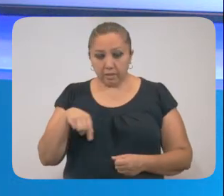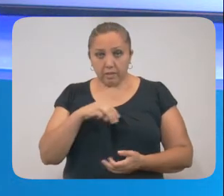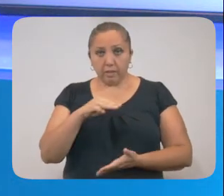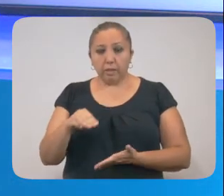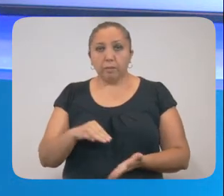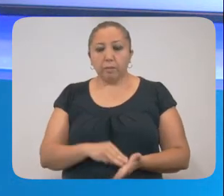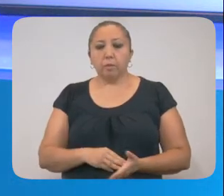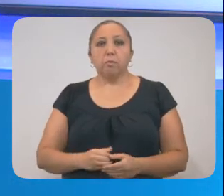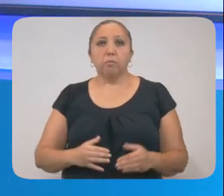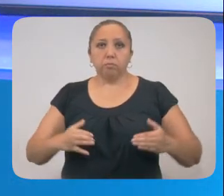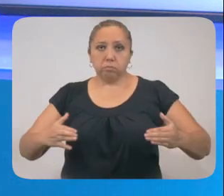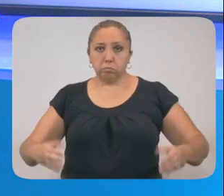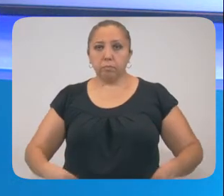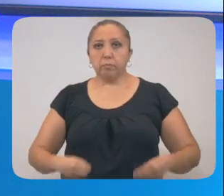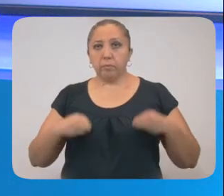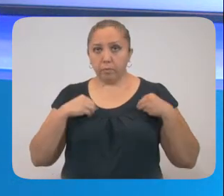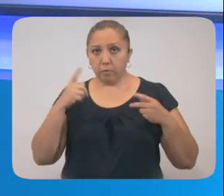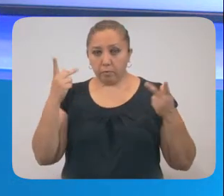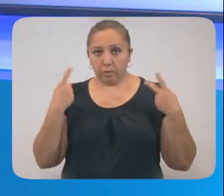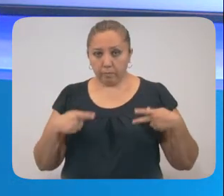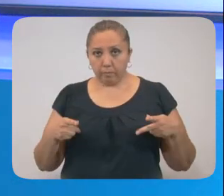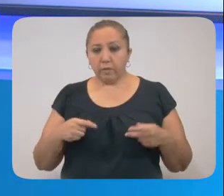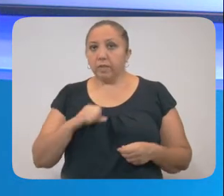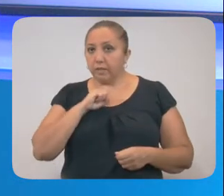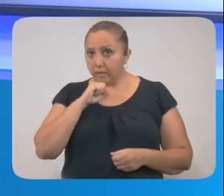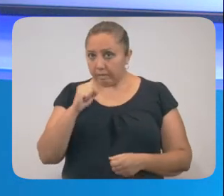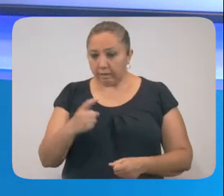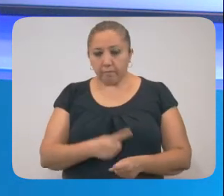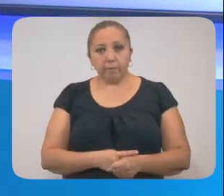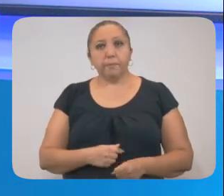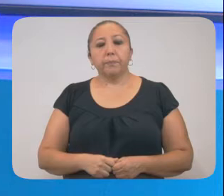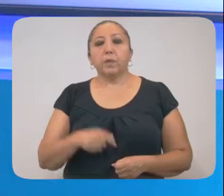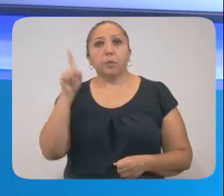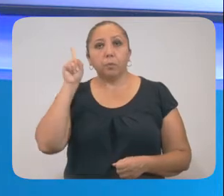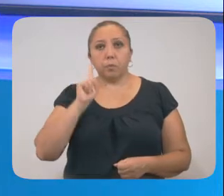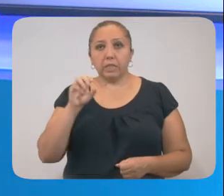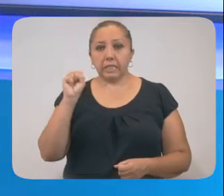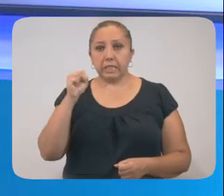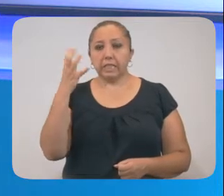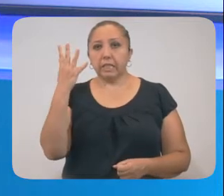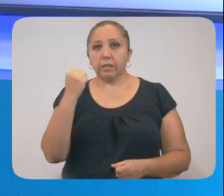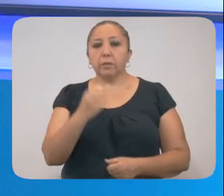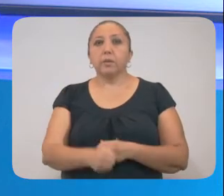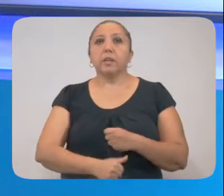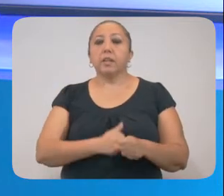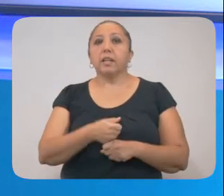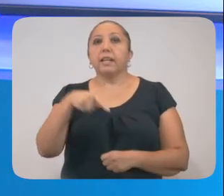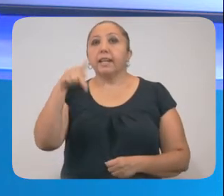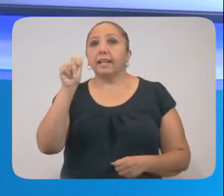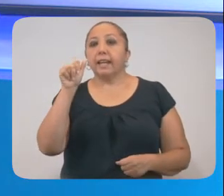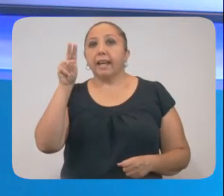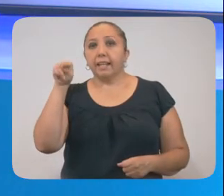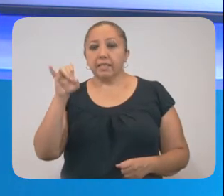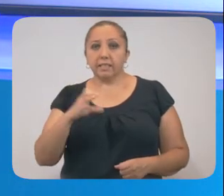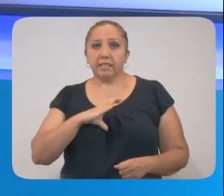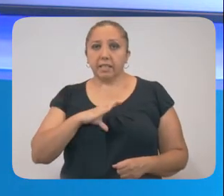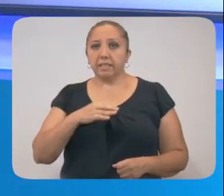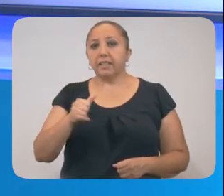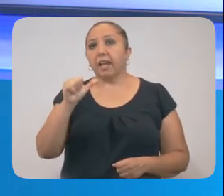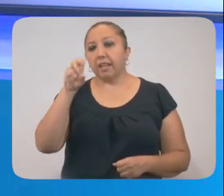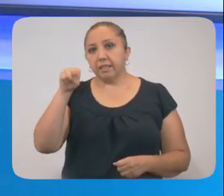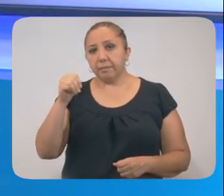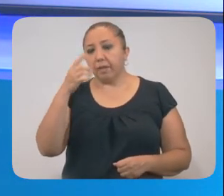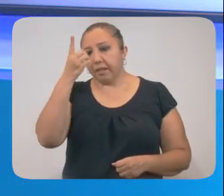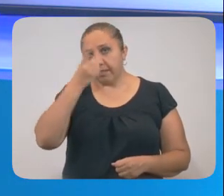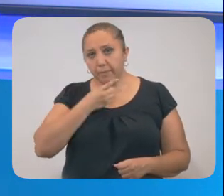Mérida, con obesidad. Vivía con una persona sin síntomas. Mujer, 69 años de edad, de canasín, con cáncer, asma y